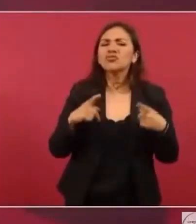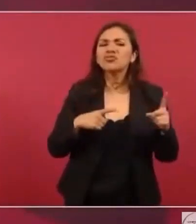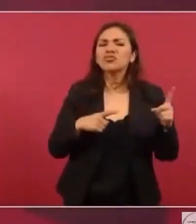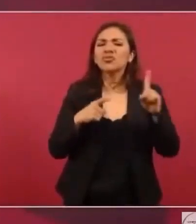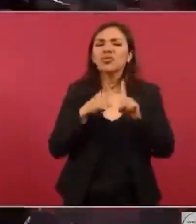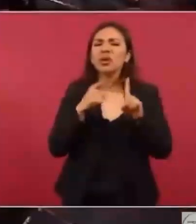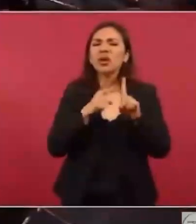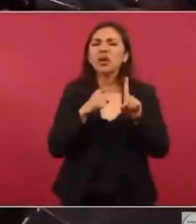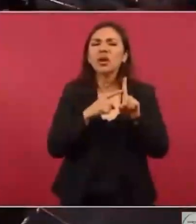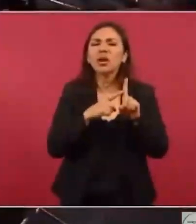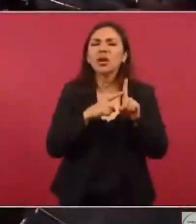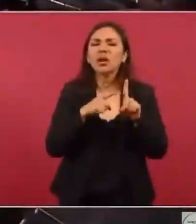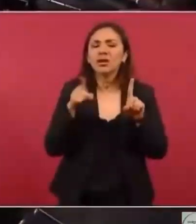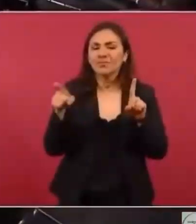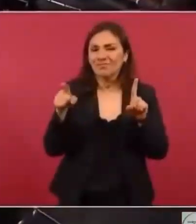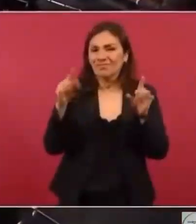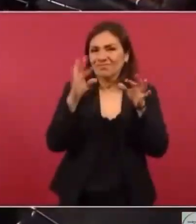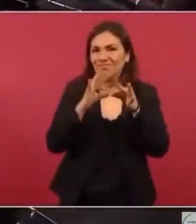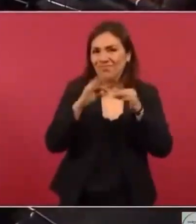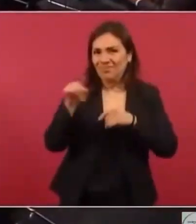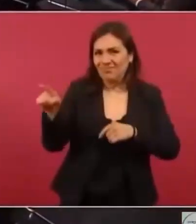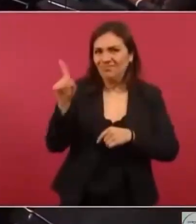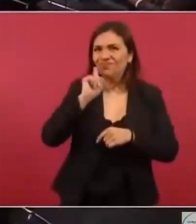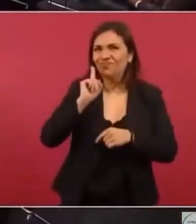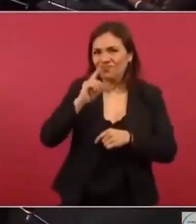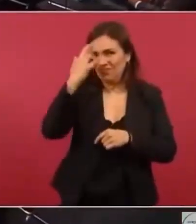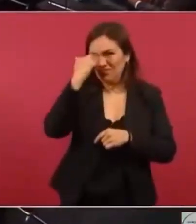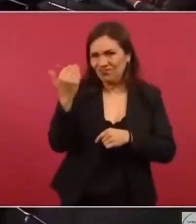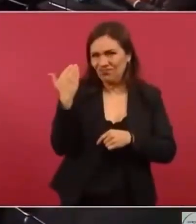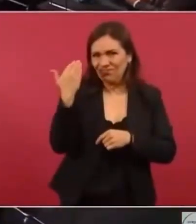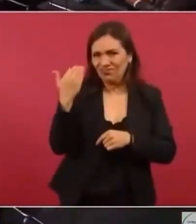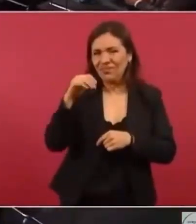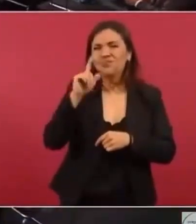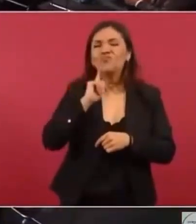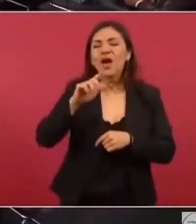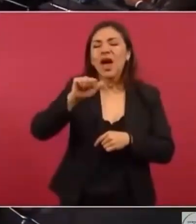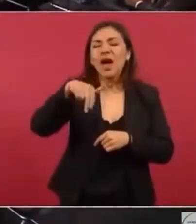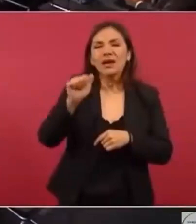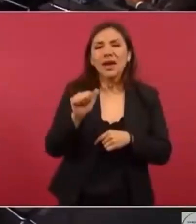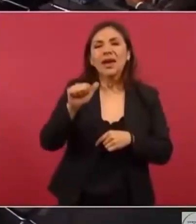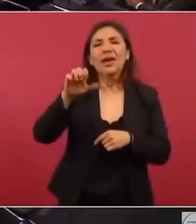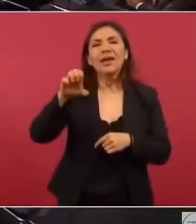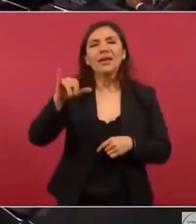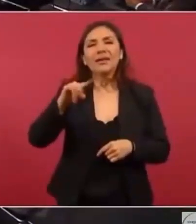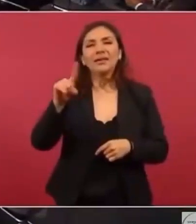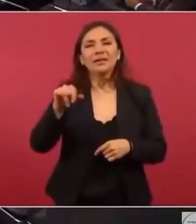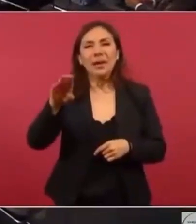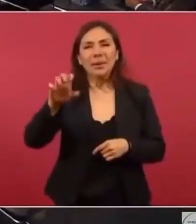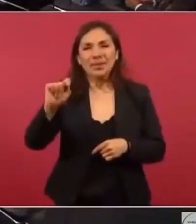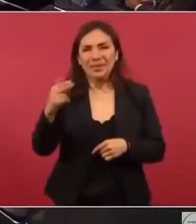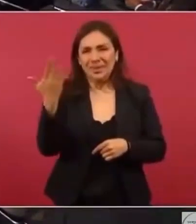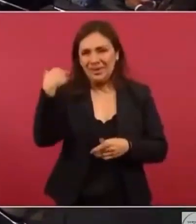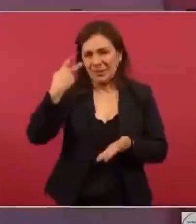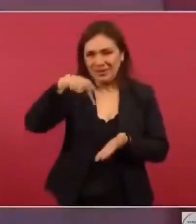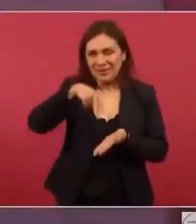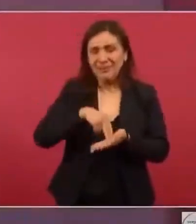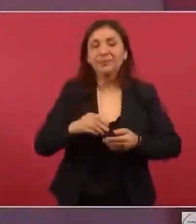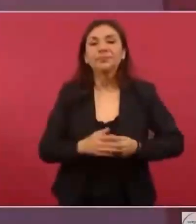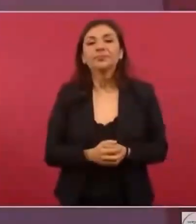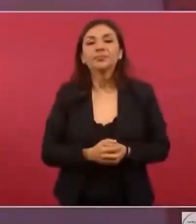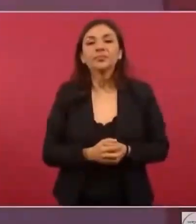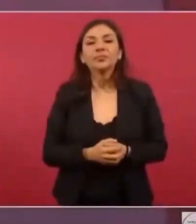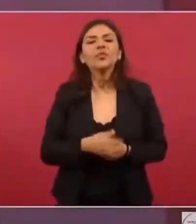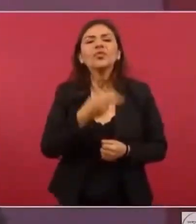lo mencionó aquí, Ana Elizabeth Menéndez,